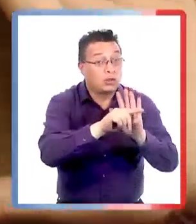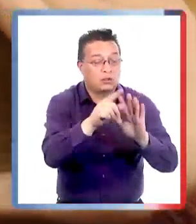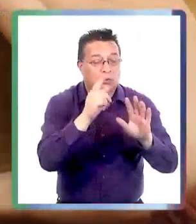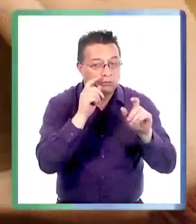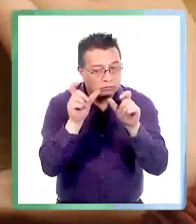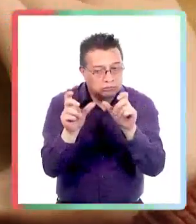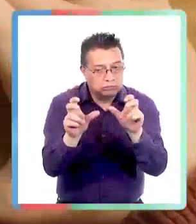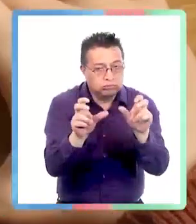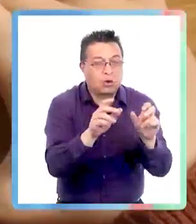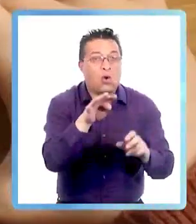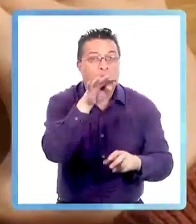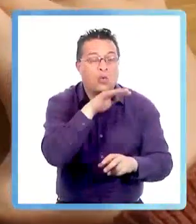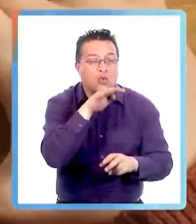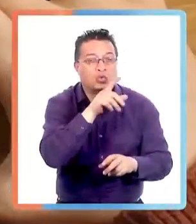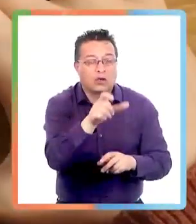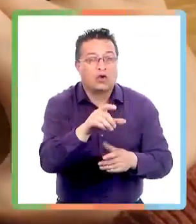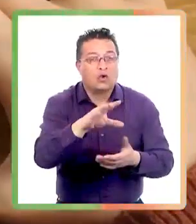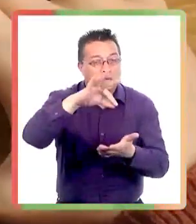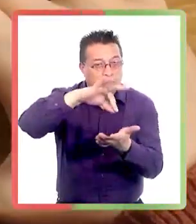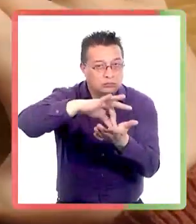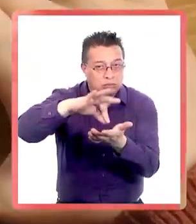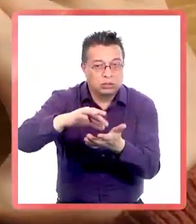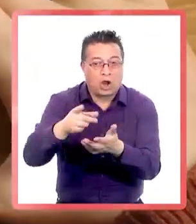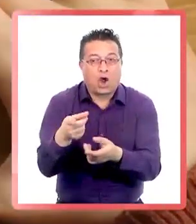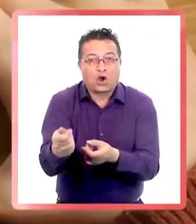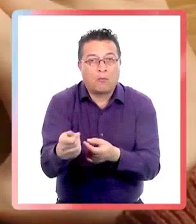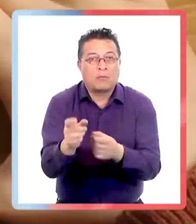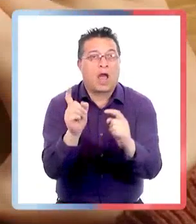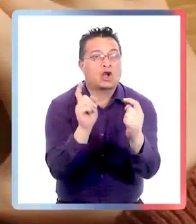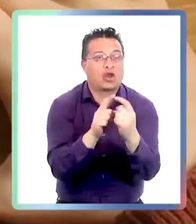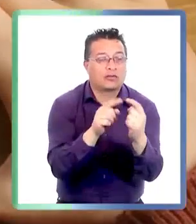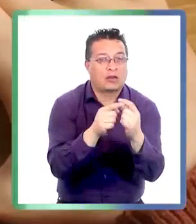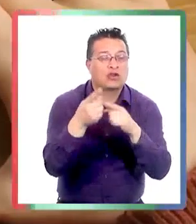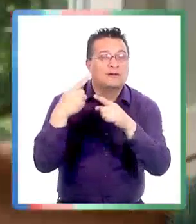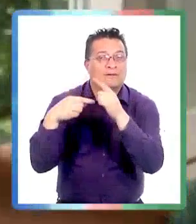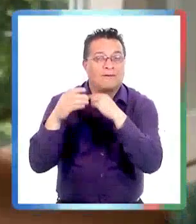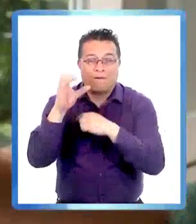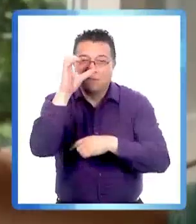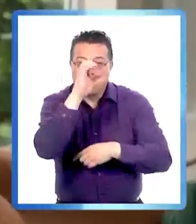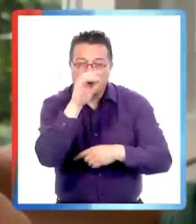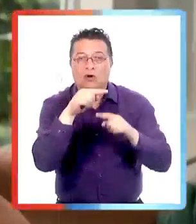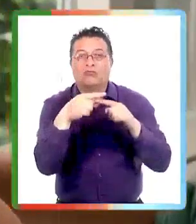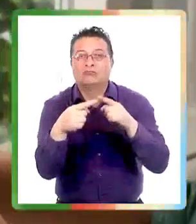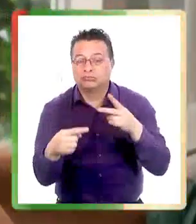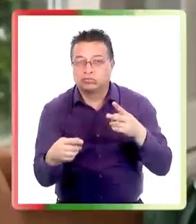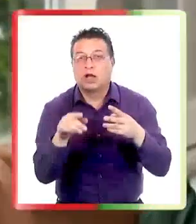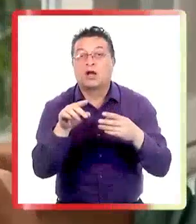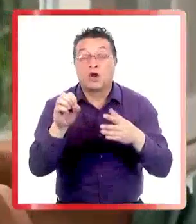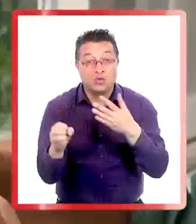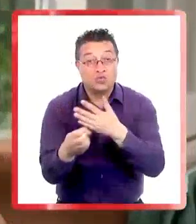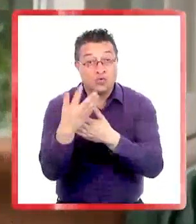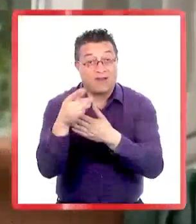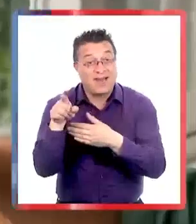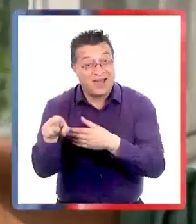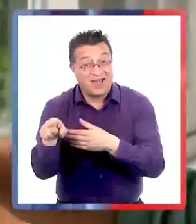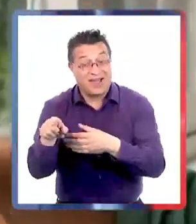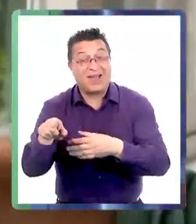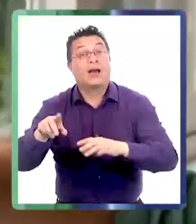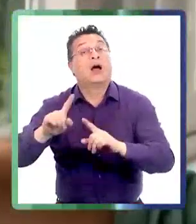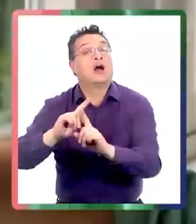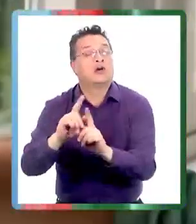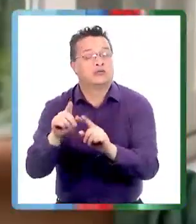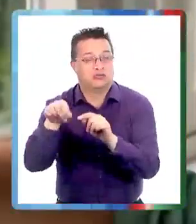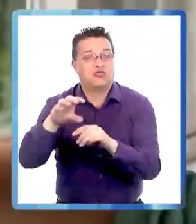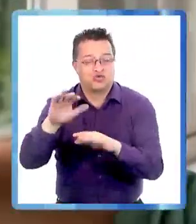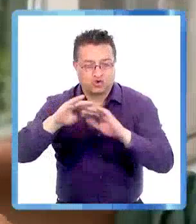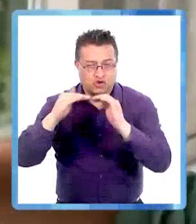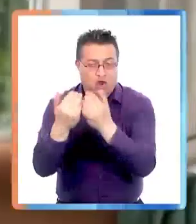atención, Twitter hace seguimiento a sus usuarios sobre su ubicación, las compras, contactos, historiales de búsqueda y más, mientras que la